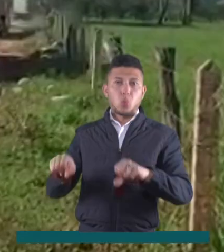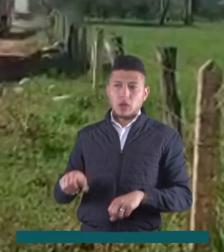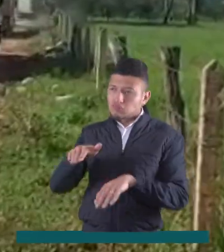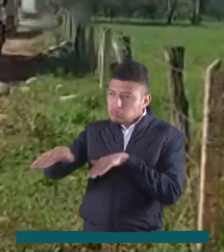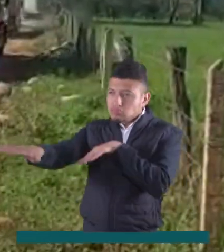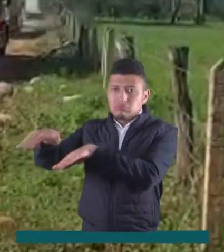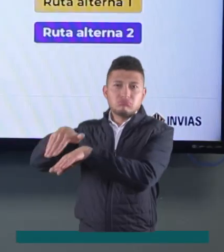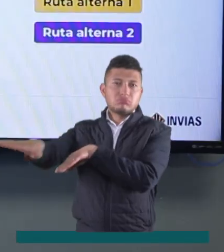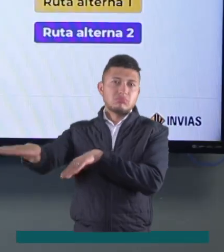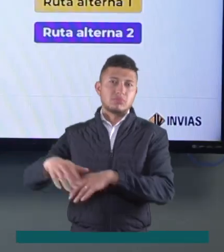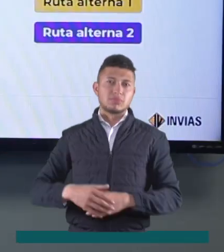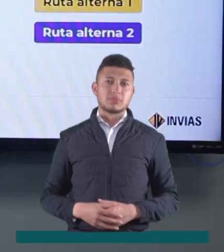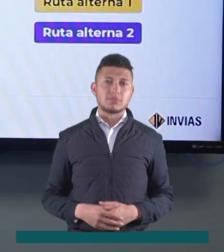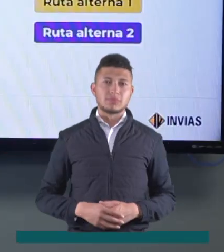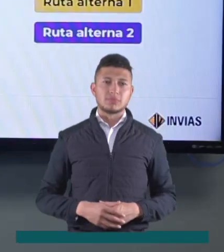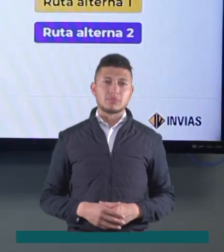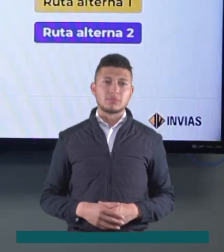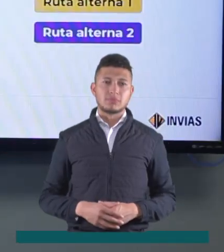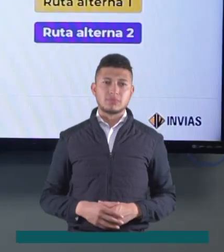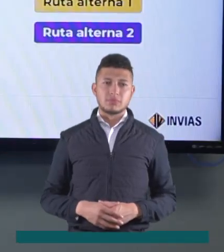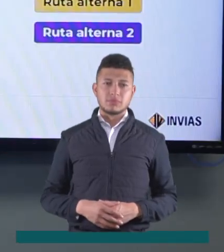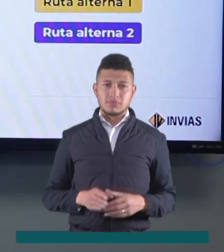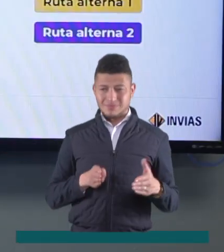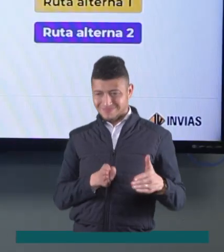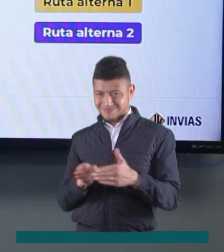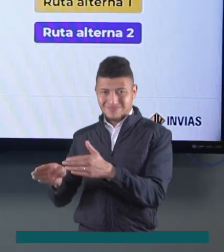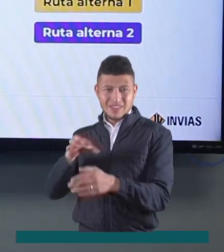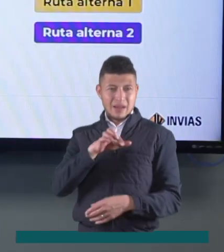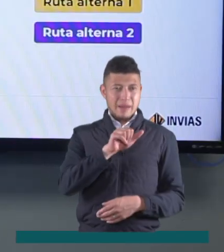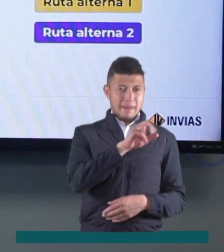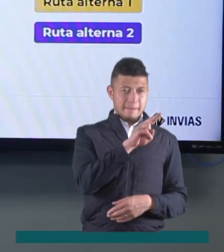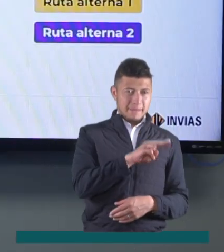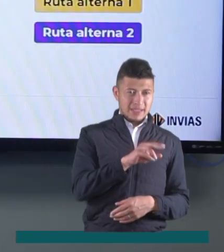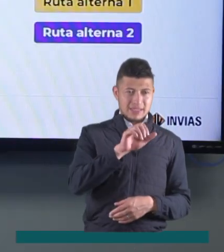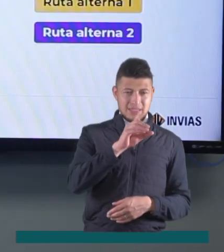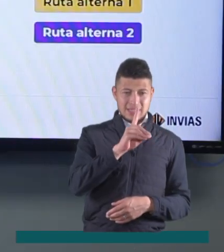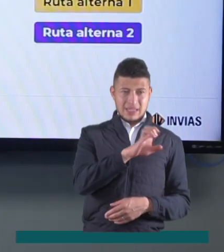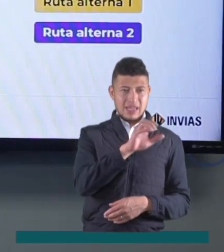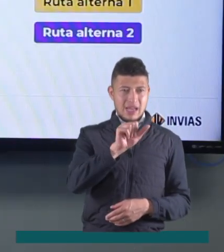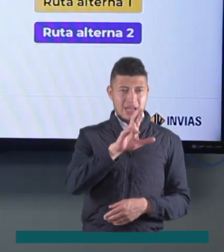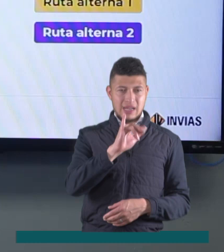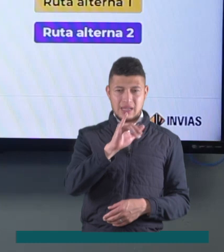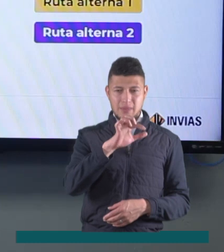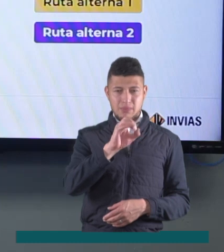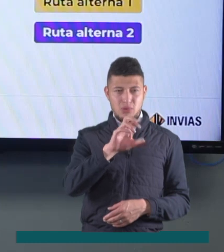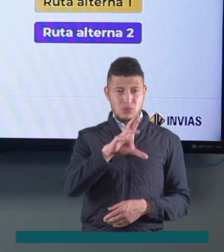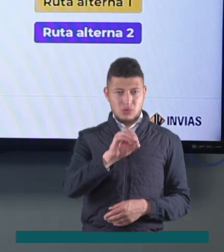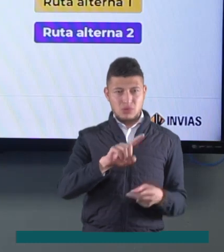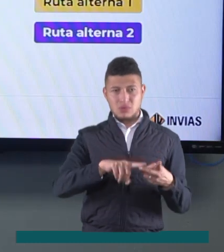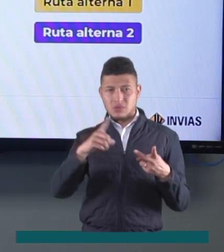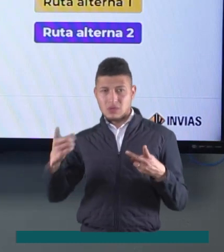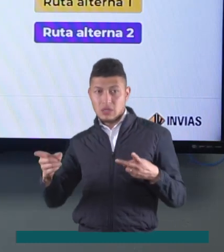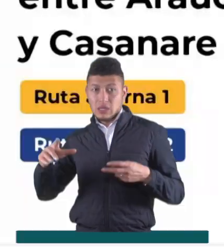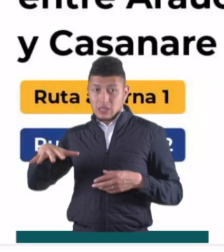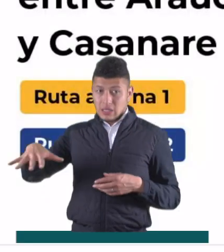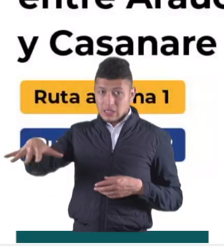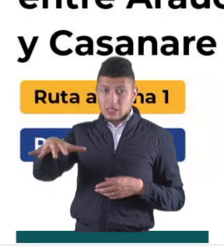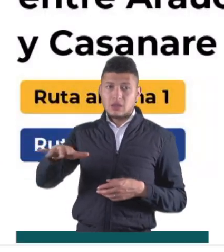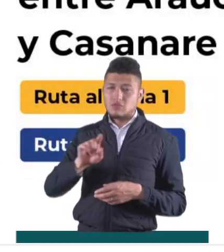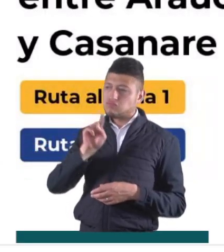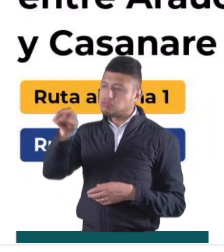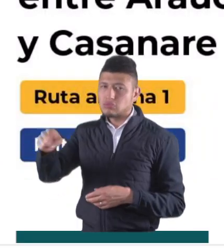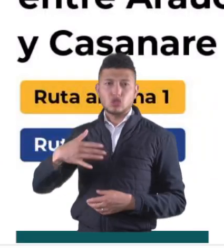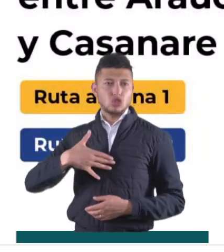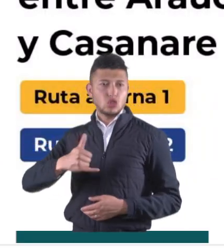seguir transitando. Entre la vía Paz de Ariporo y Atoporosal que permite que todos los habitantes de esta región se puedan comunicar